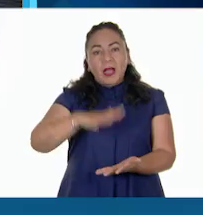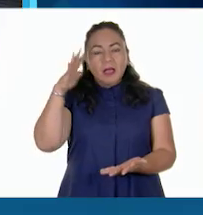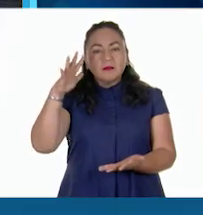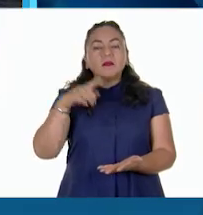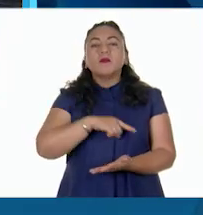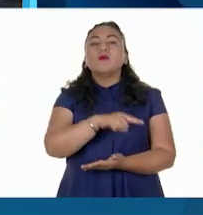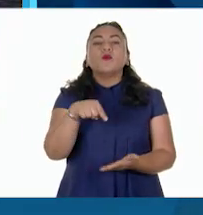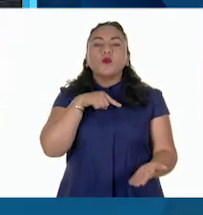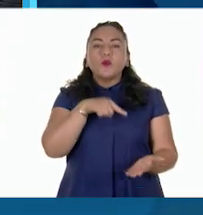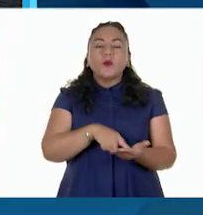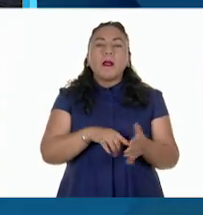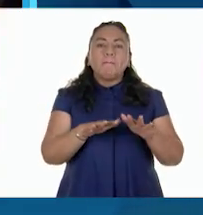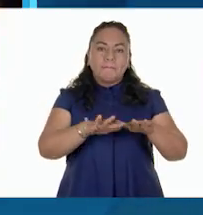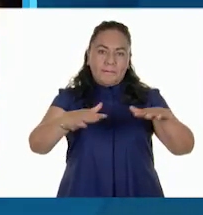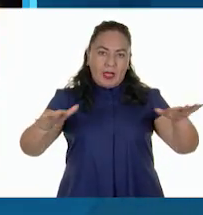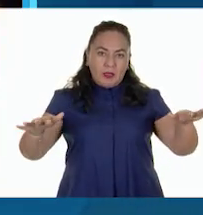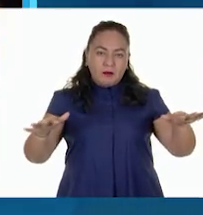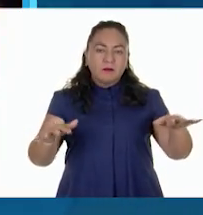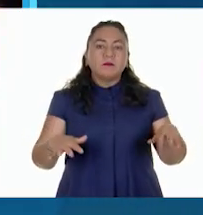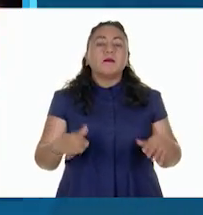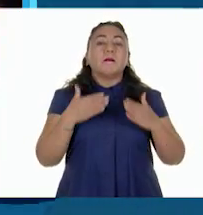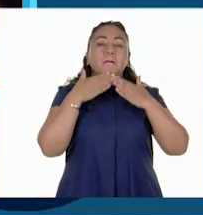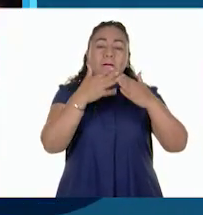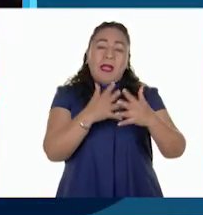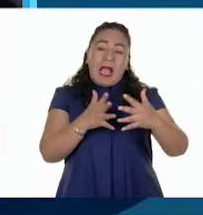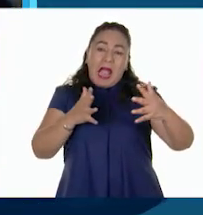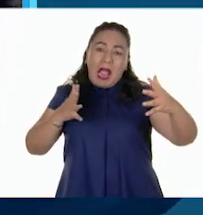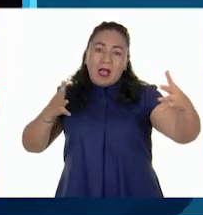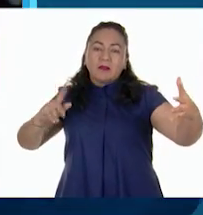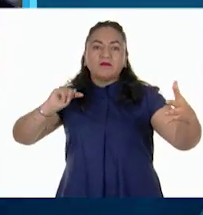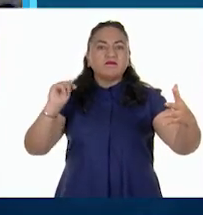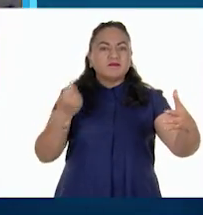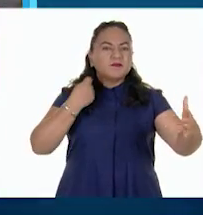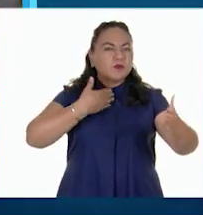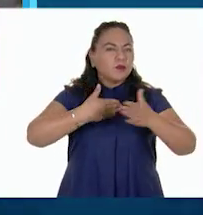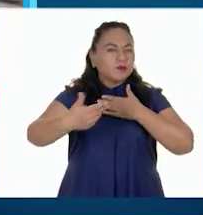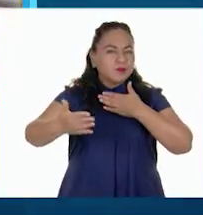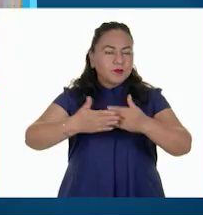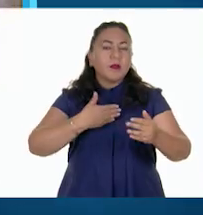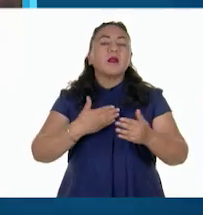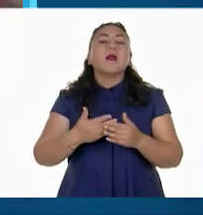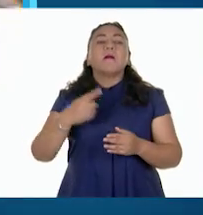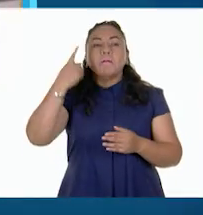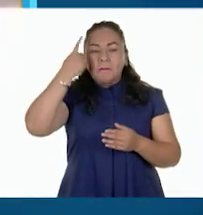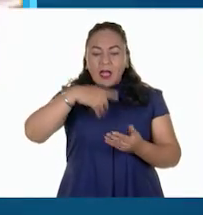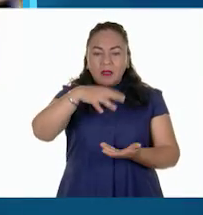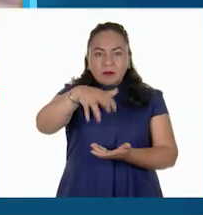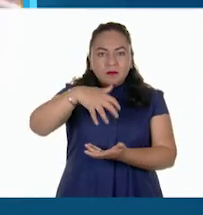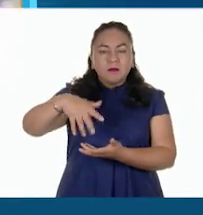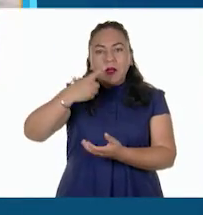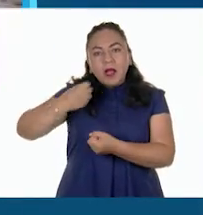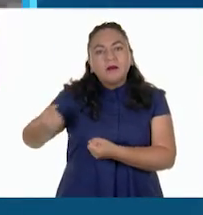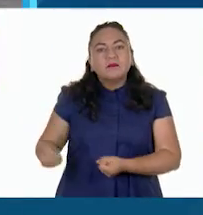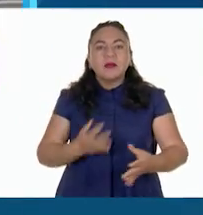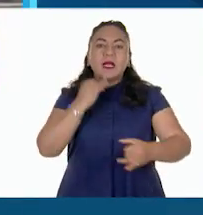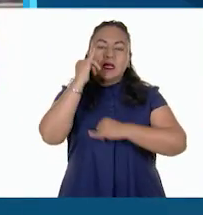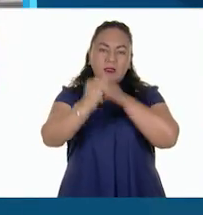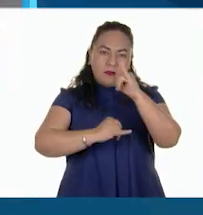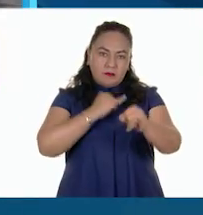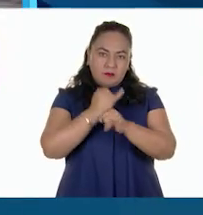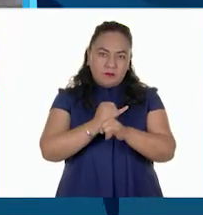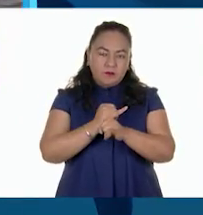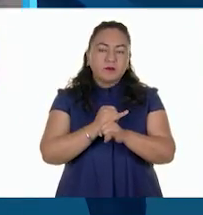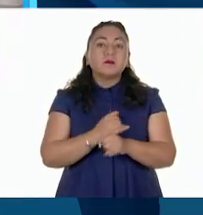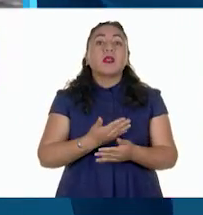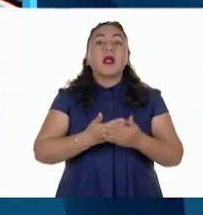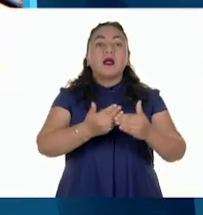se lleva a cabo en los mares, en grandes barcos con alta tecnología. Está orientada al consumo internacional. Le sigue